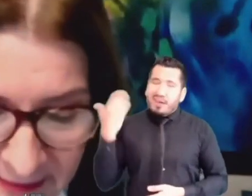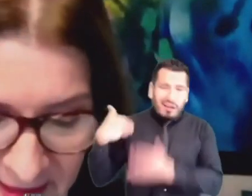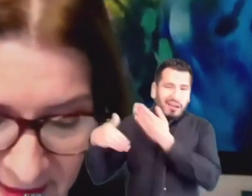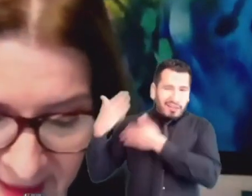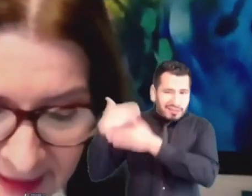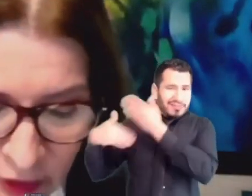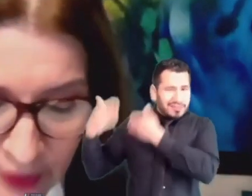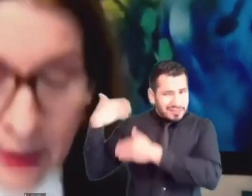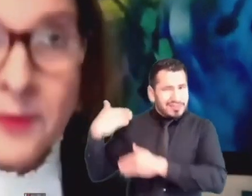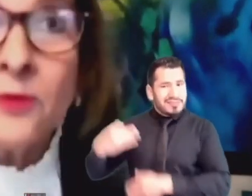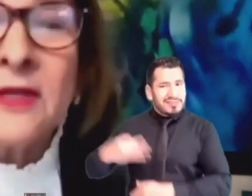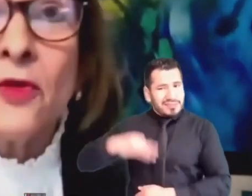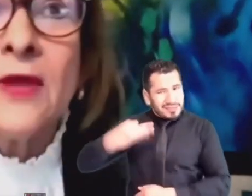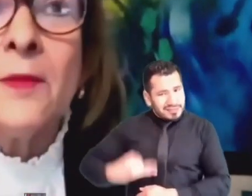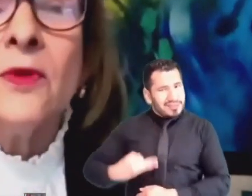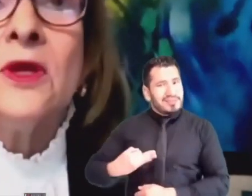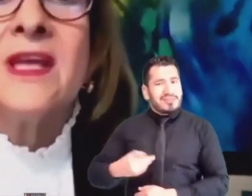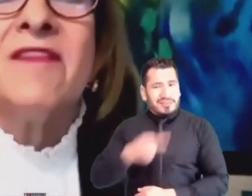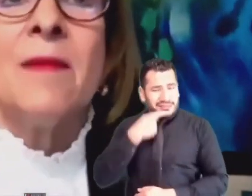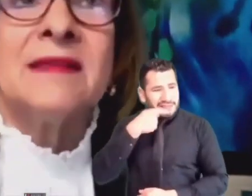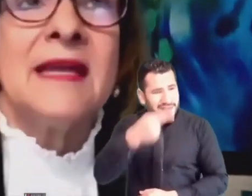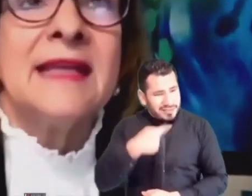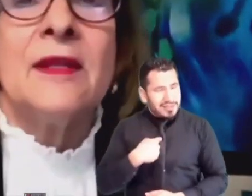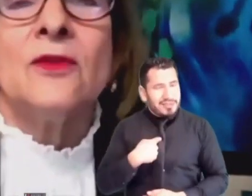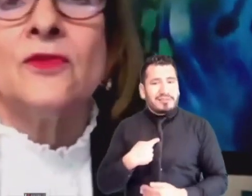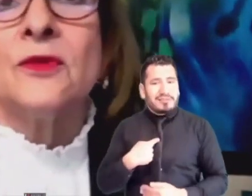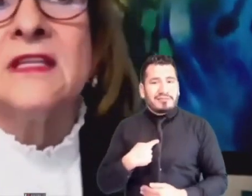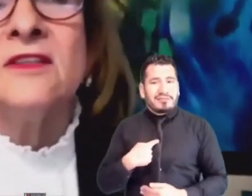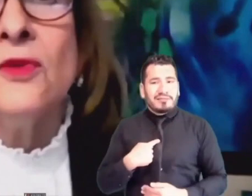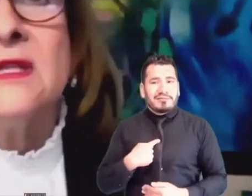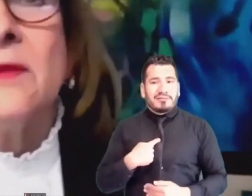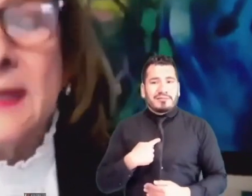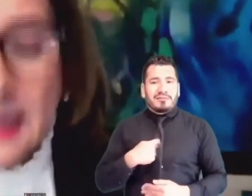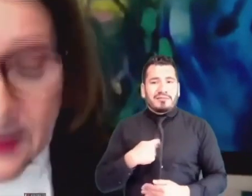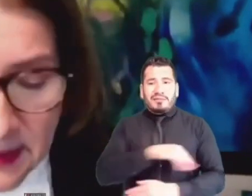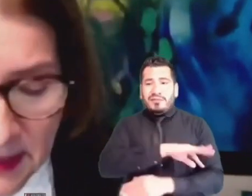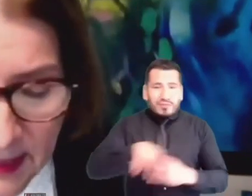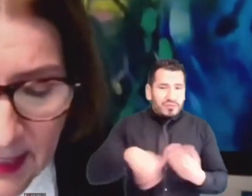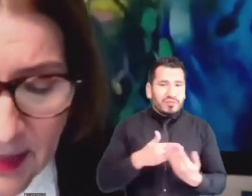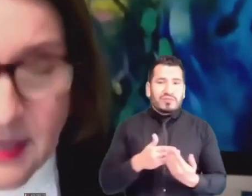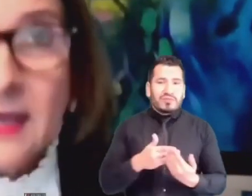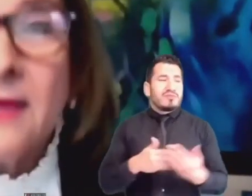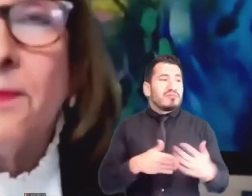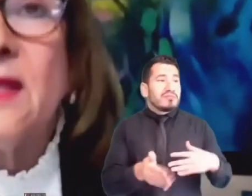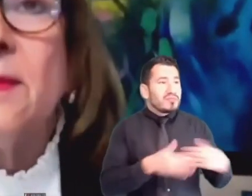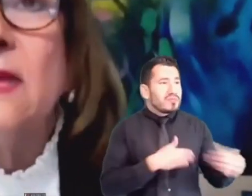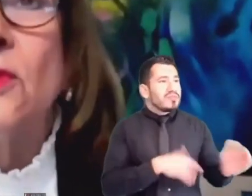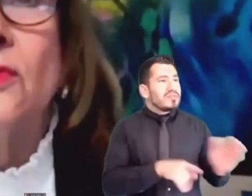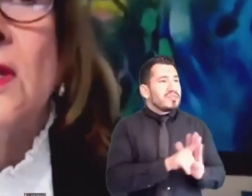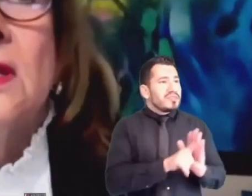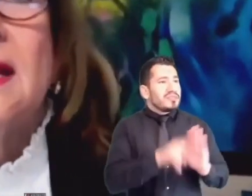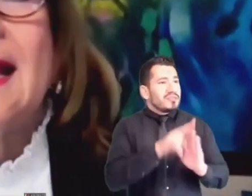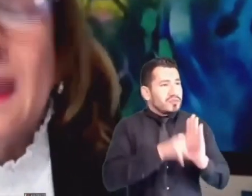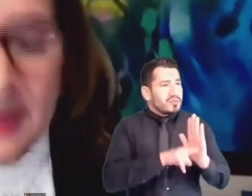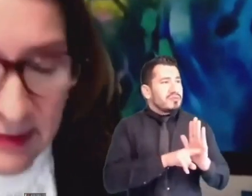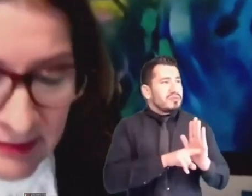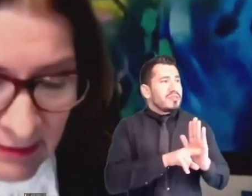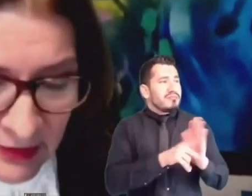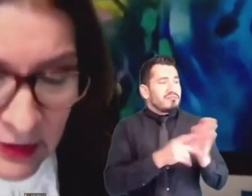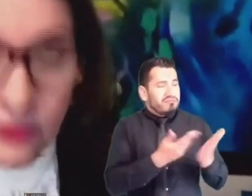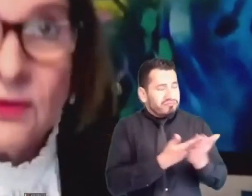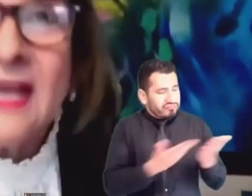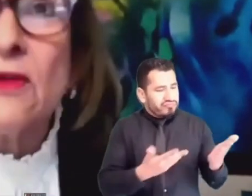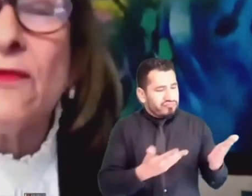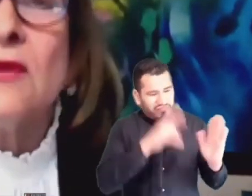ética extendida que yo llamo, que va más allá de los requisitos de inhabilidades en impedimentos legalmente